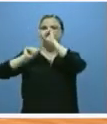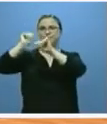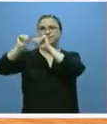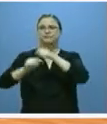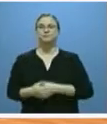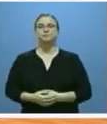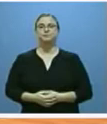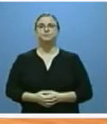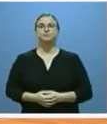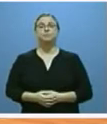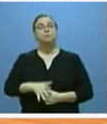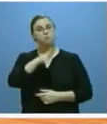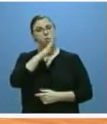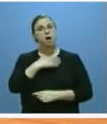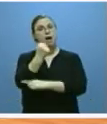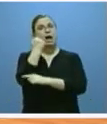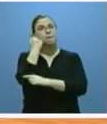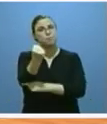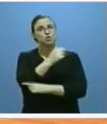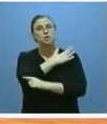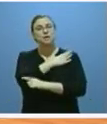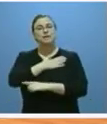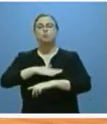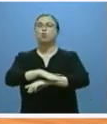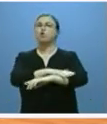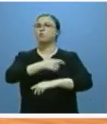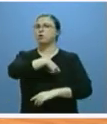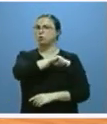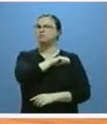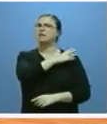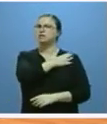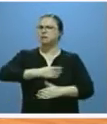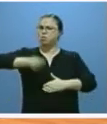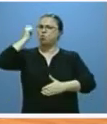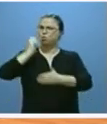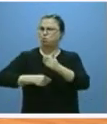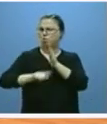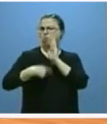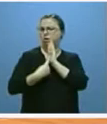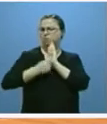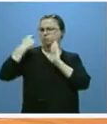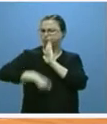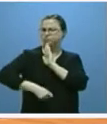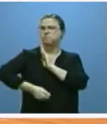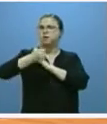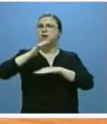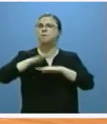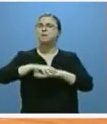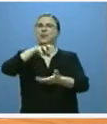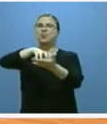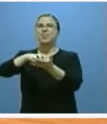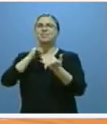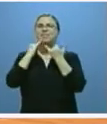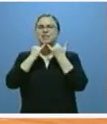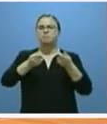este sentido apoyamos la intención del Gobierno de la Nación de endurecer legalmente las condiciones para que las centrales térmicas